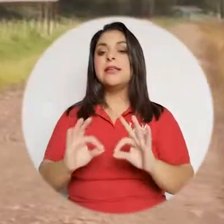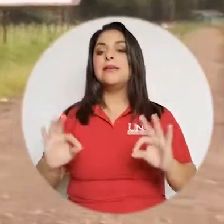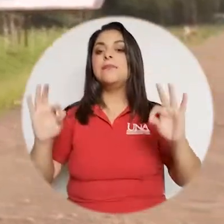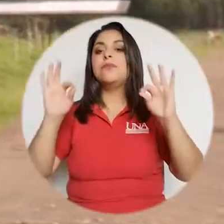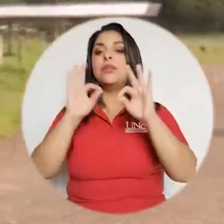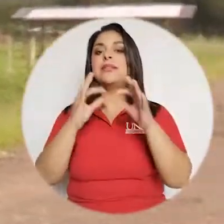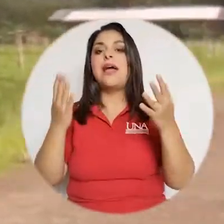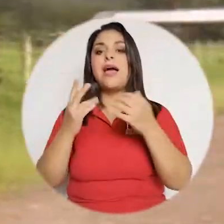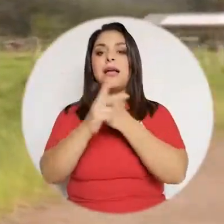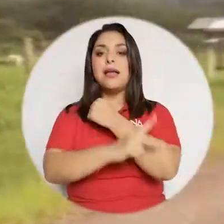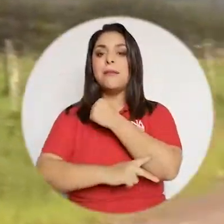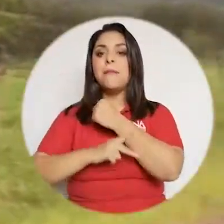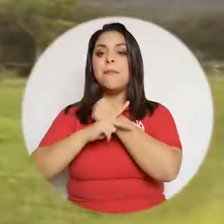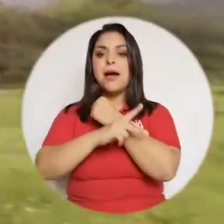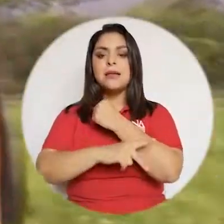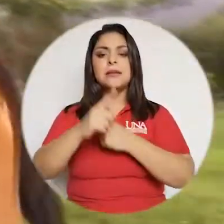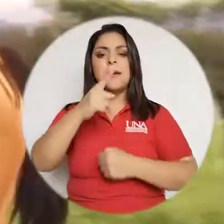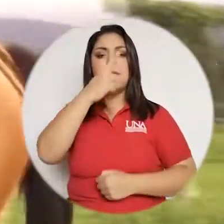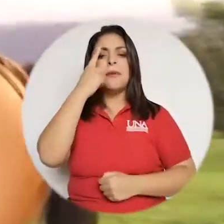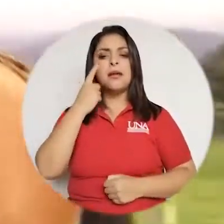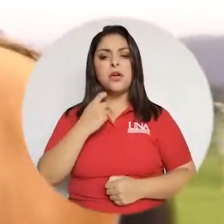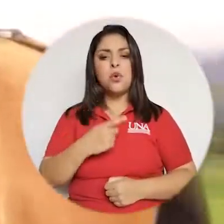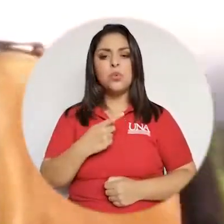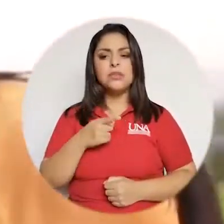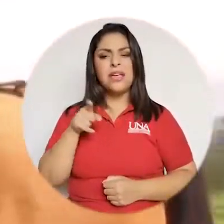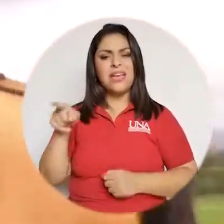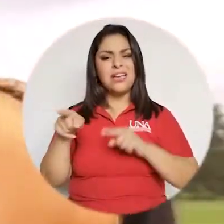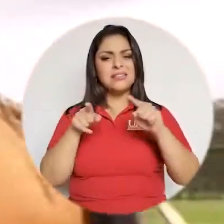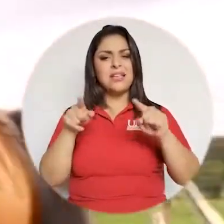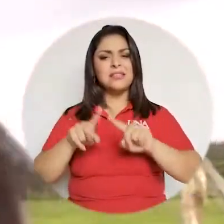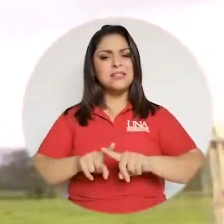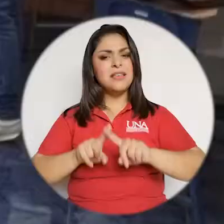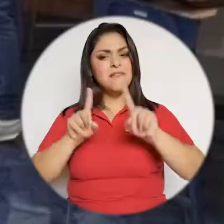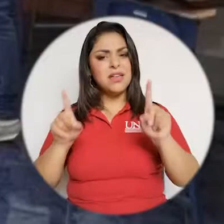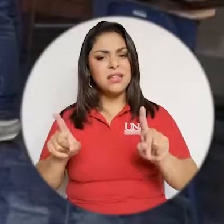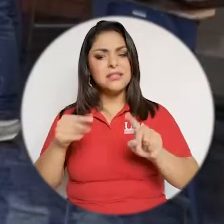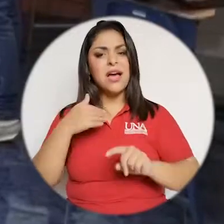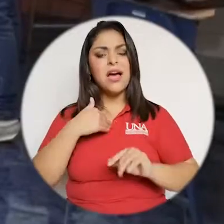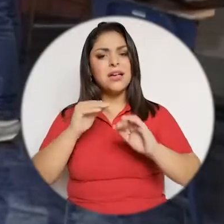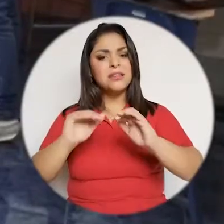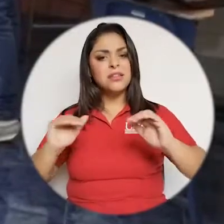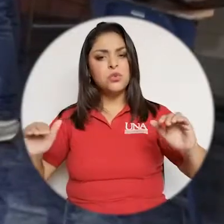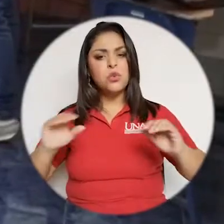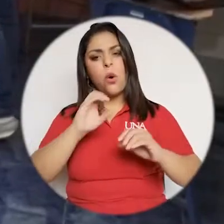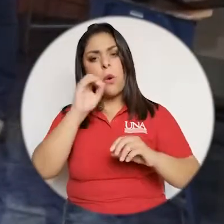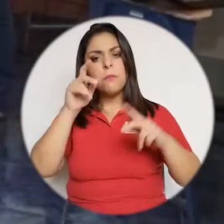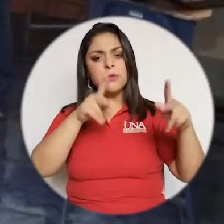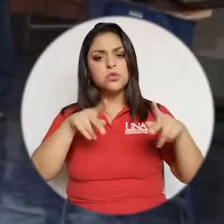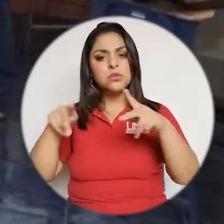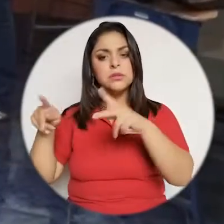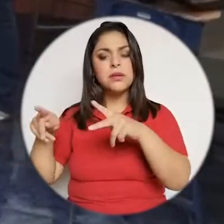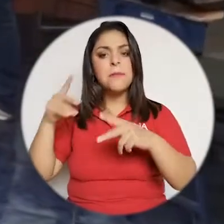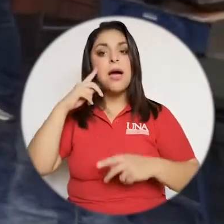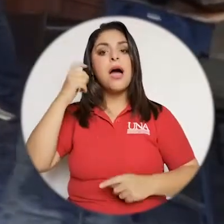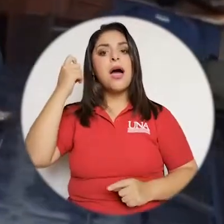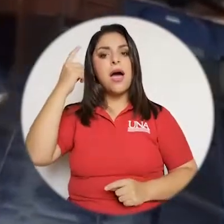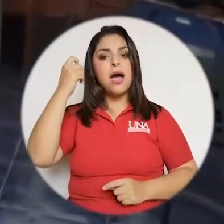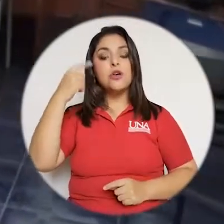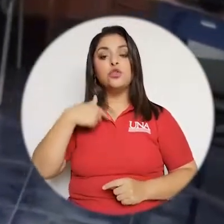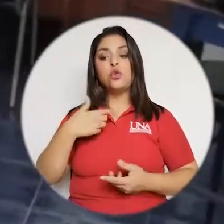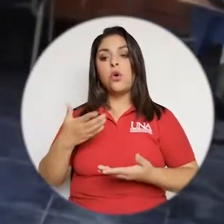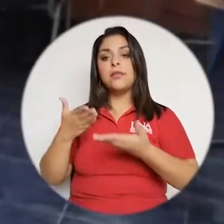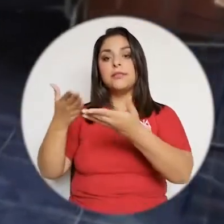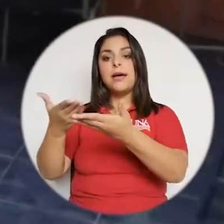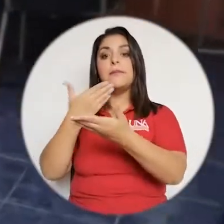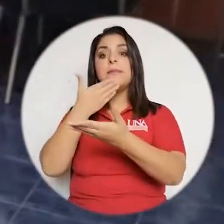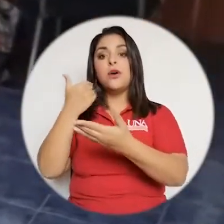equidad es fundamental que el país se interrogue por esas diferencias que tienen las personas para que entienda